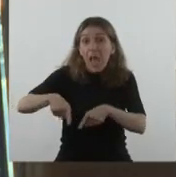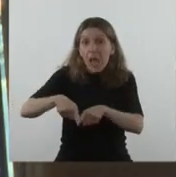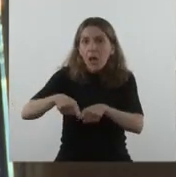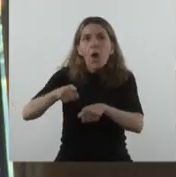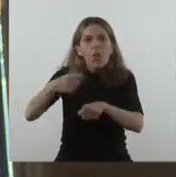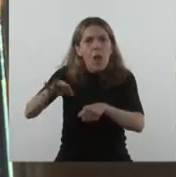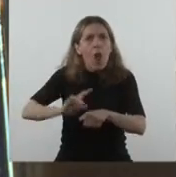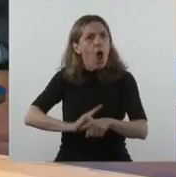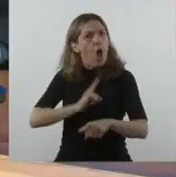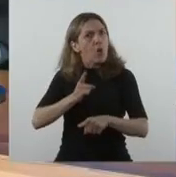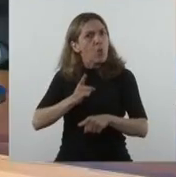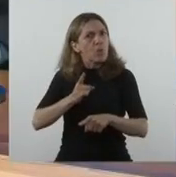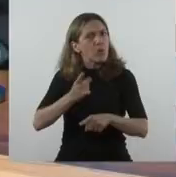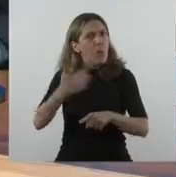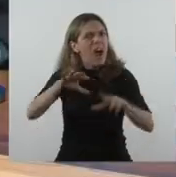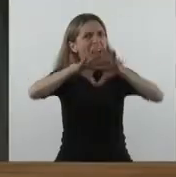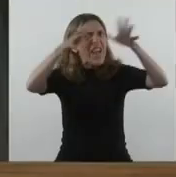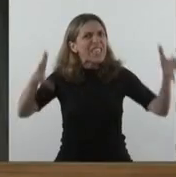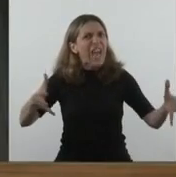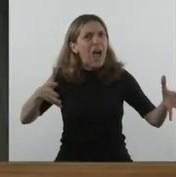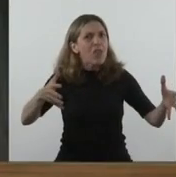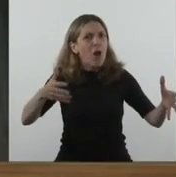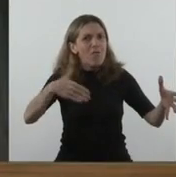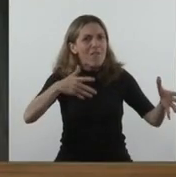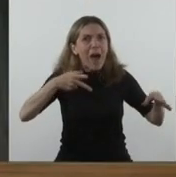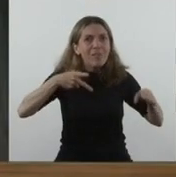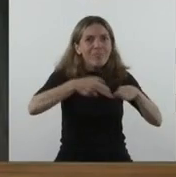de tener un estadio como el que voy a ver voy a inaugurar ahora.